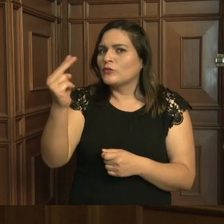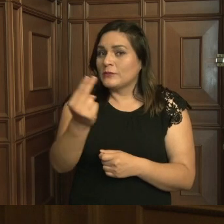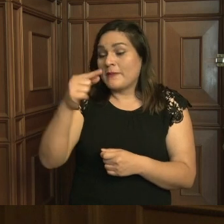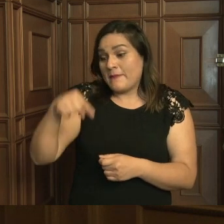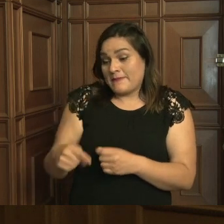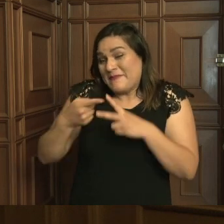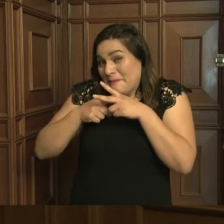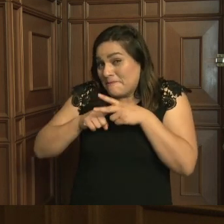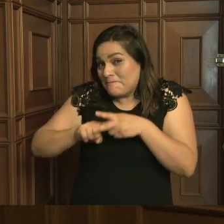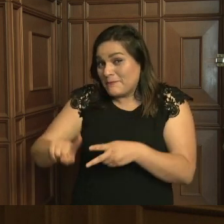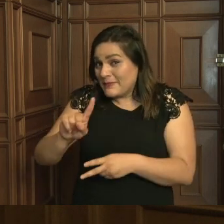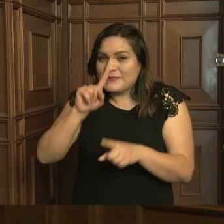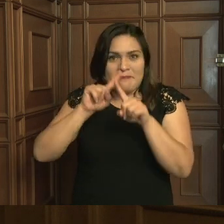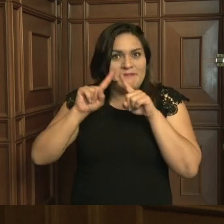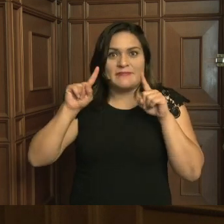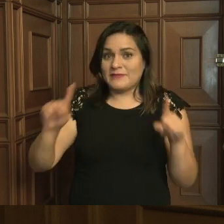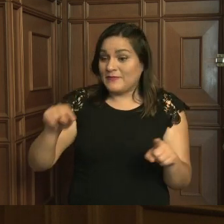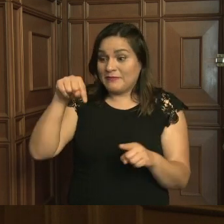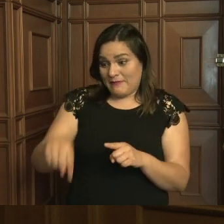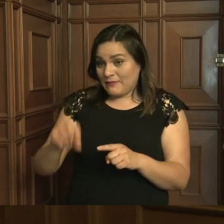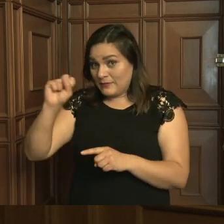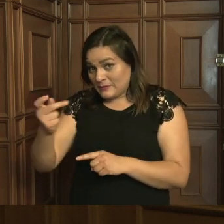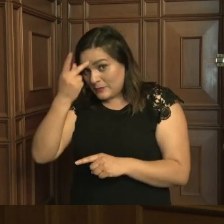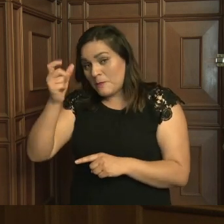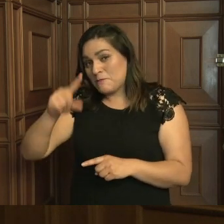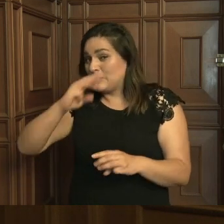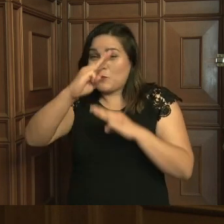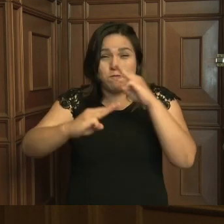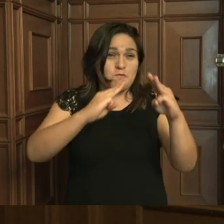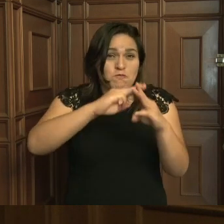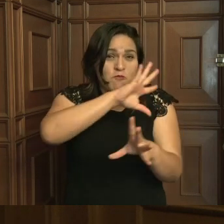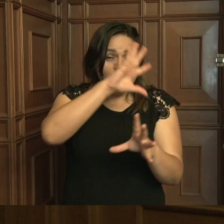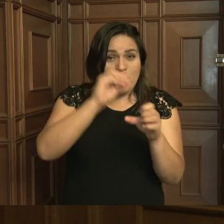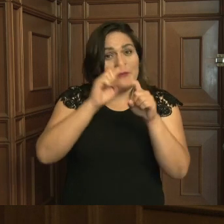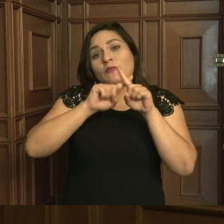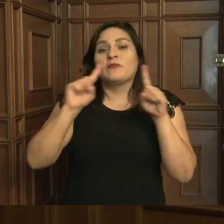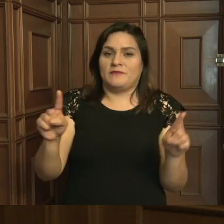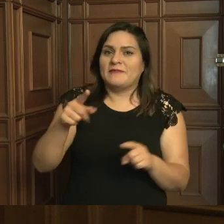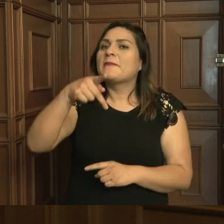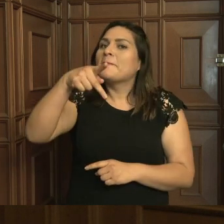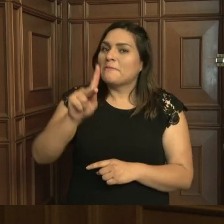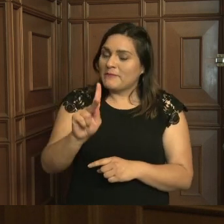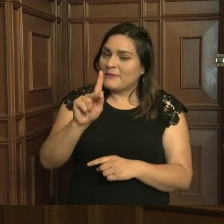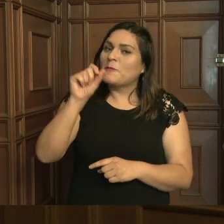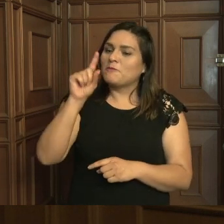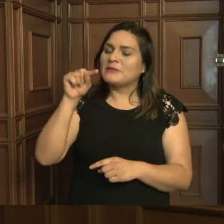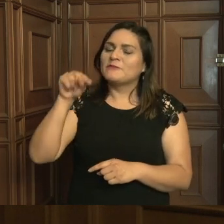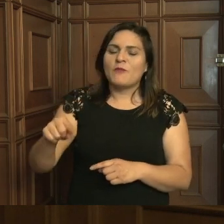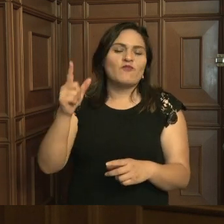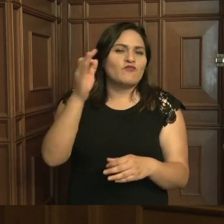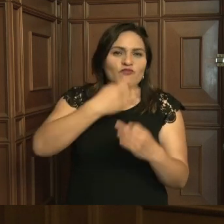especial del semestre? Sí, sin duda aquí y en todas partes del mundo. Pero, sin duda también, vamos a encontrar